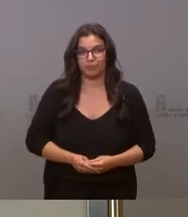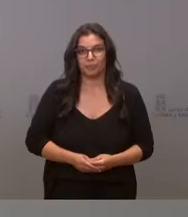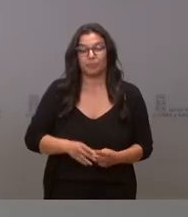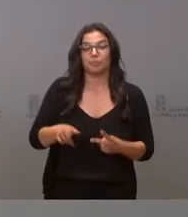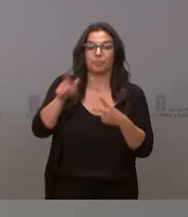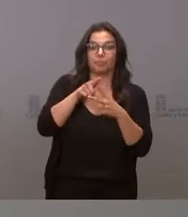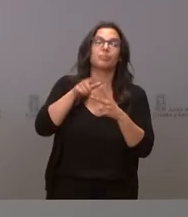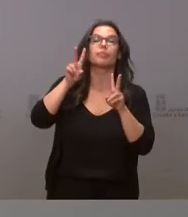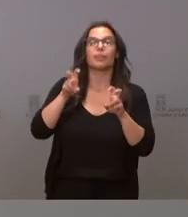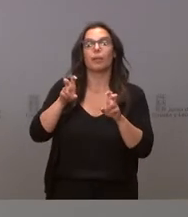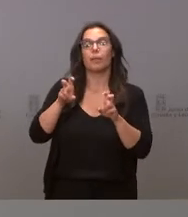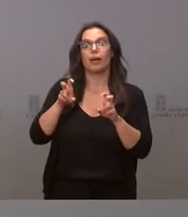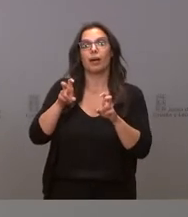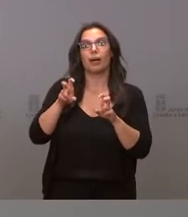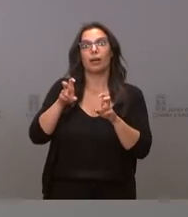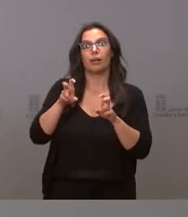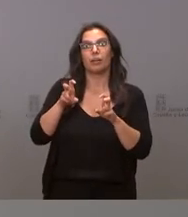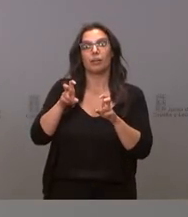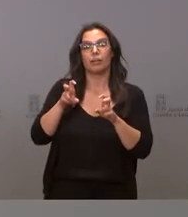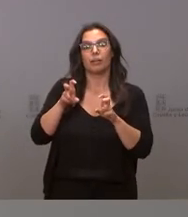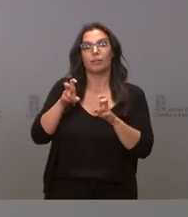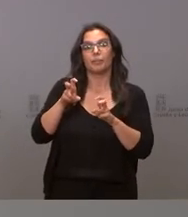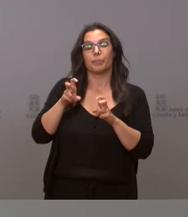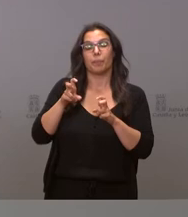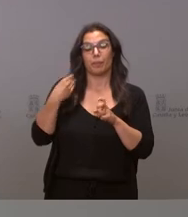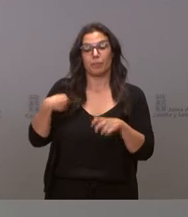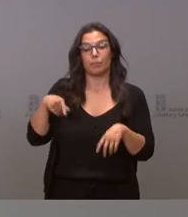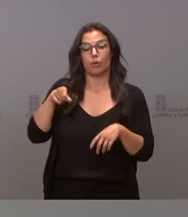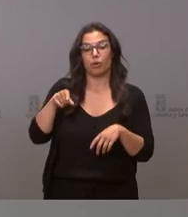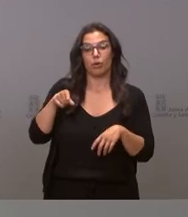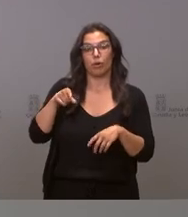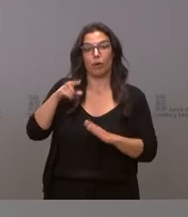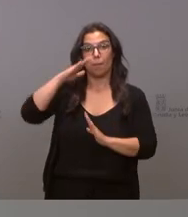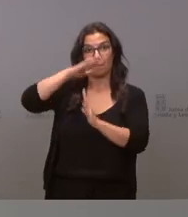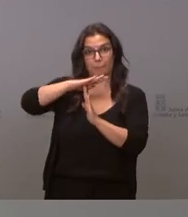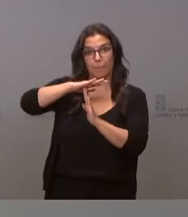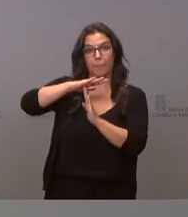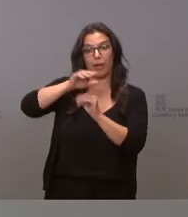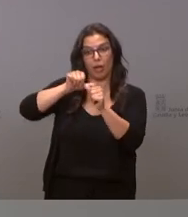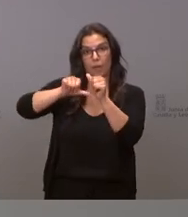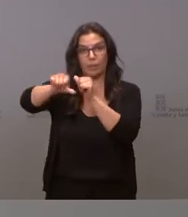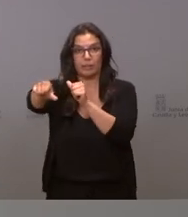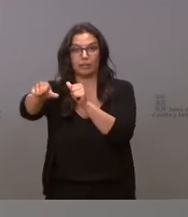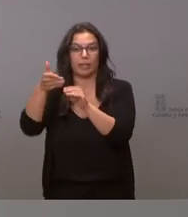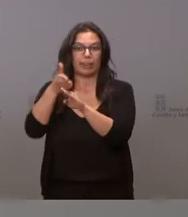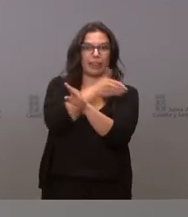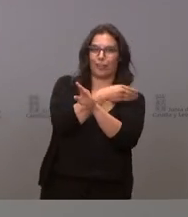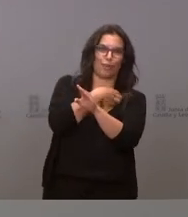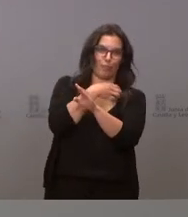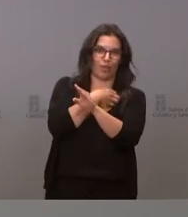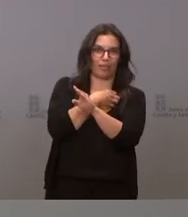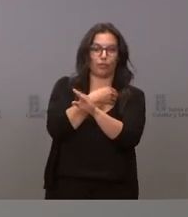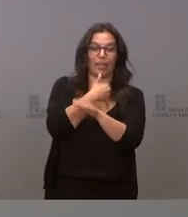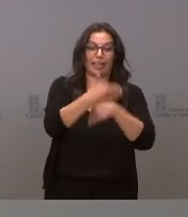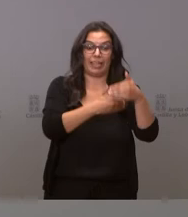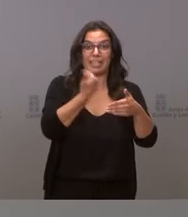la paralización de esos expedientes no puede operar o sea la paralización ahora mismo que hacemos la morata de los años no puede tener efectos retroactivos con lo que está en